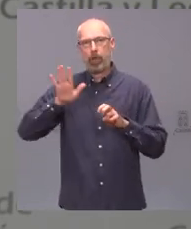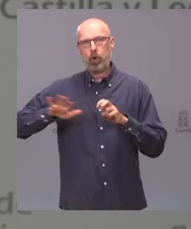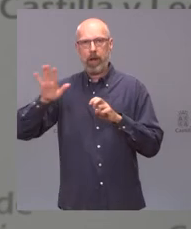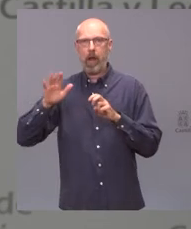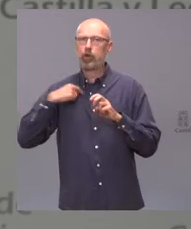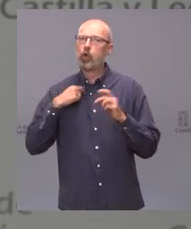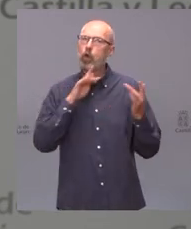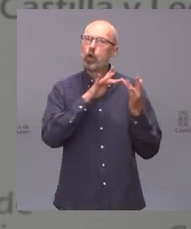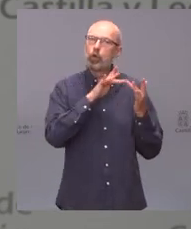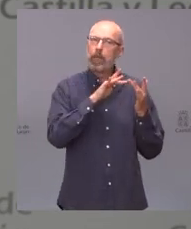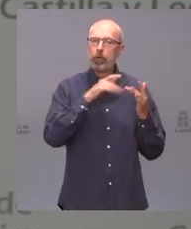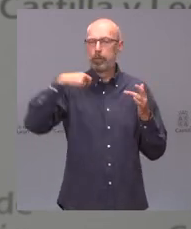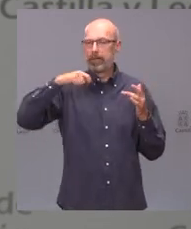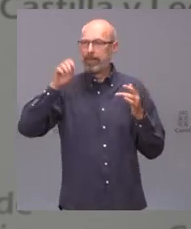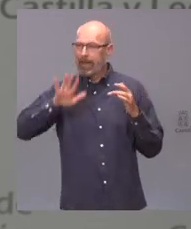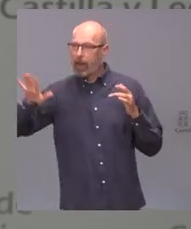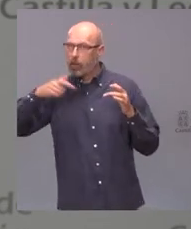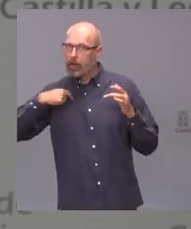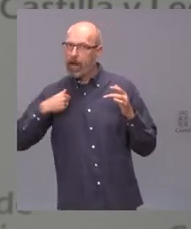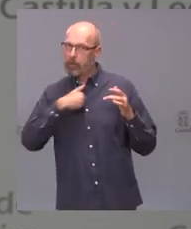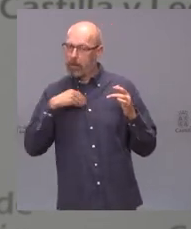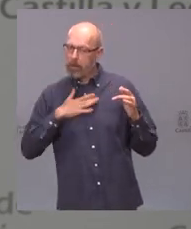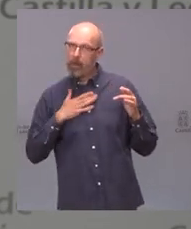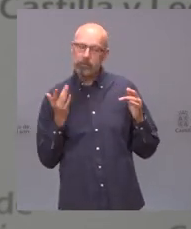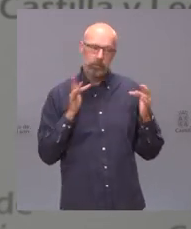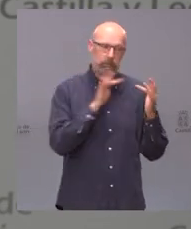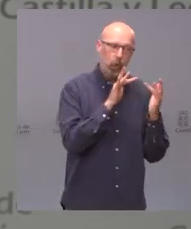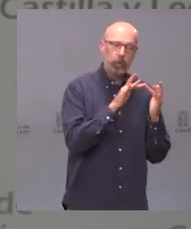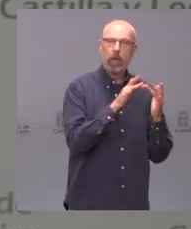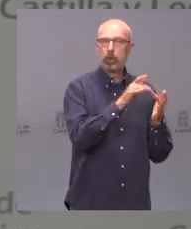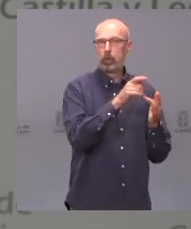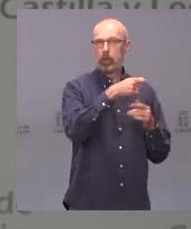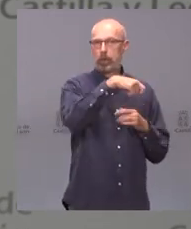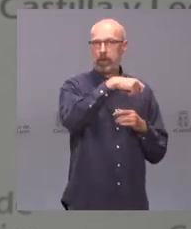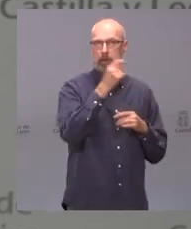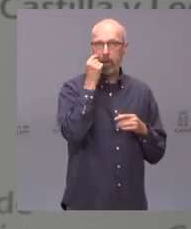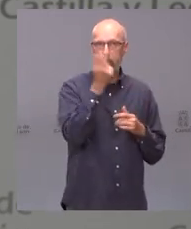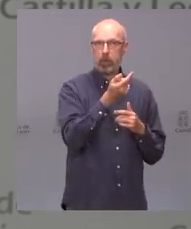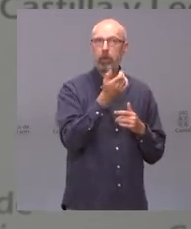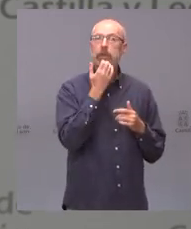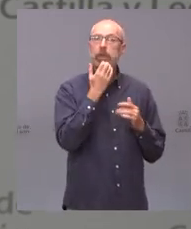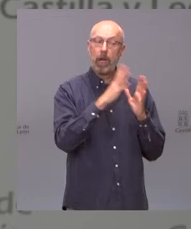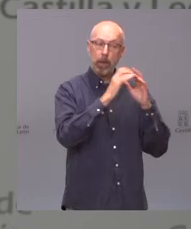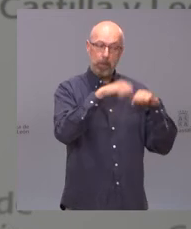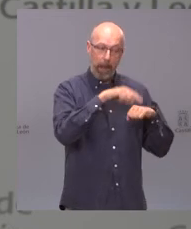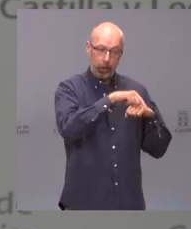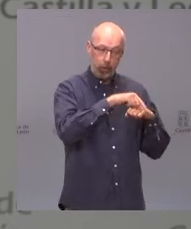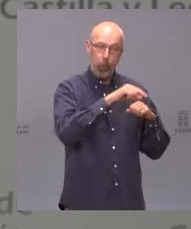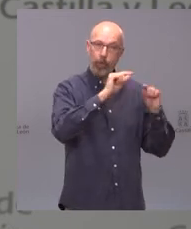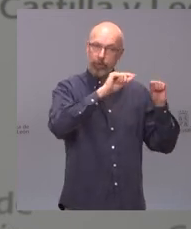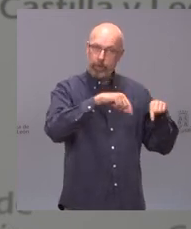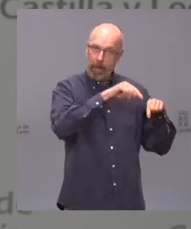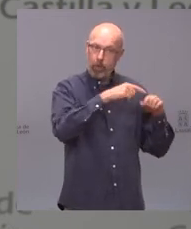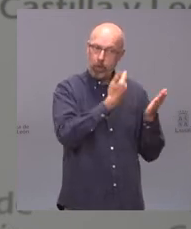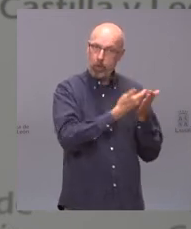presidenta nacional de ciudadanos le digo que mientras se cumpla el pacto de gobierno mientras se cumpla el pacto de gobierno firmado ese